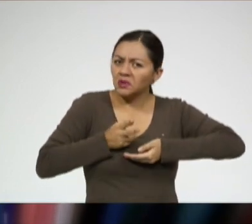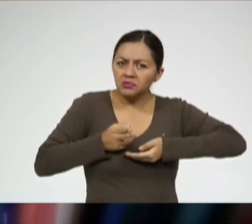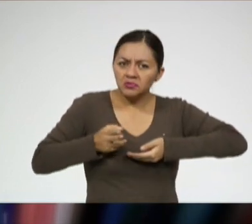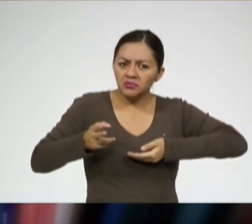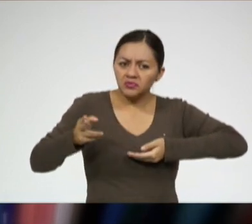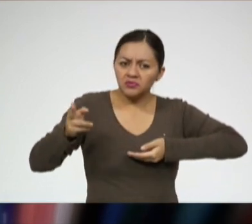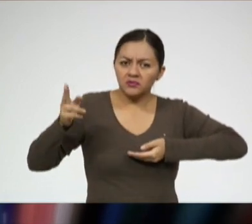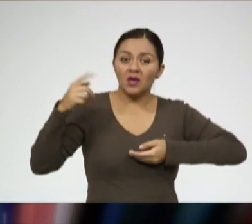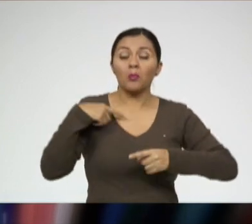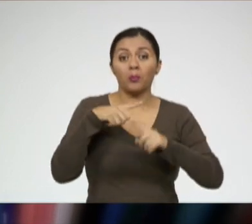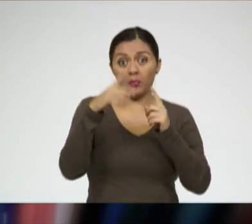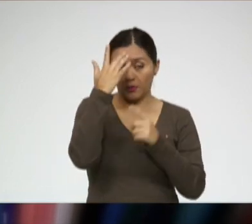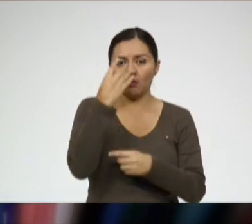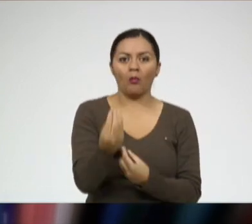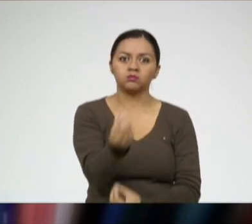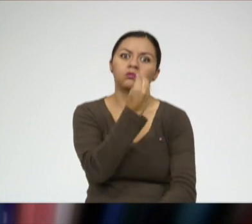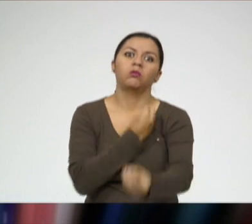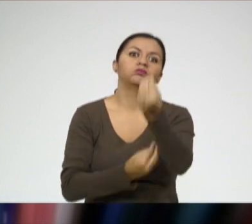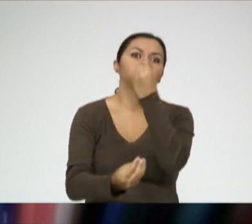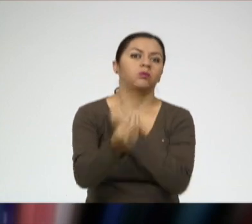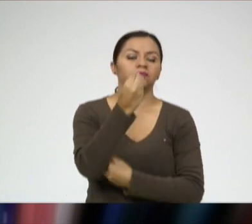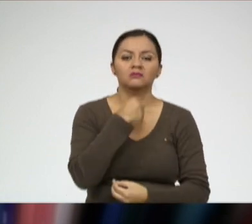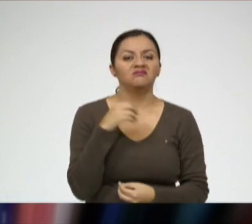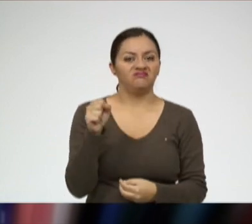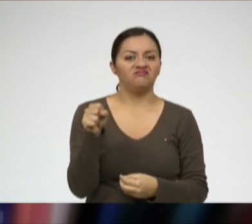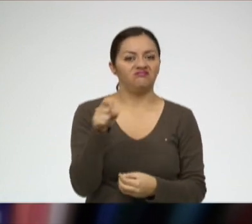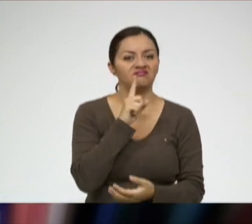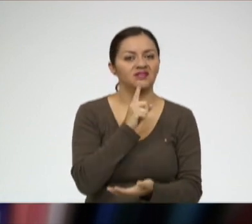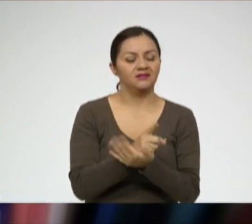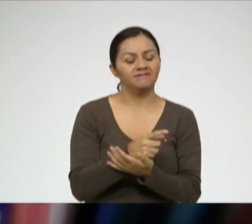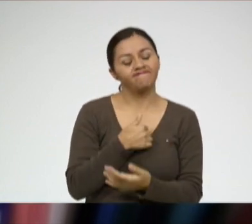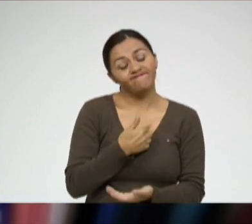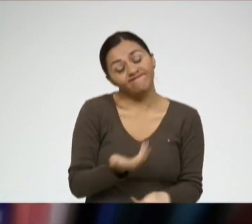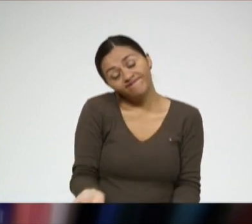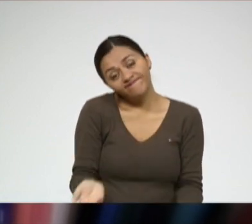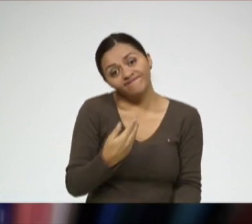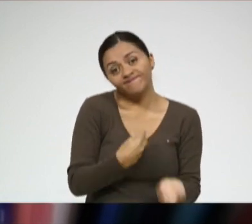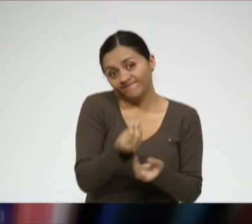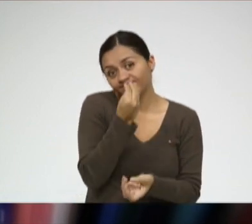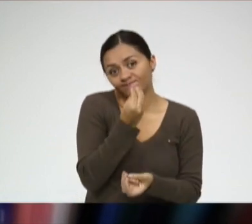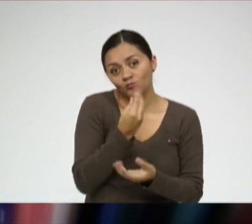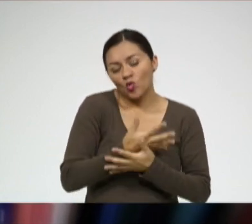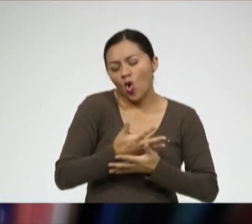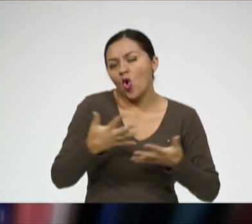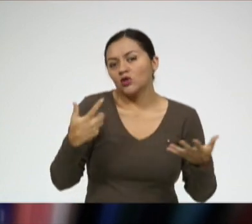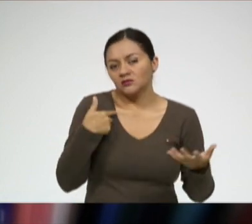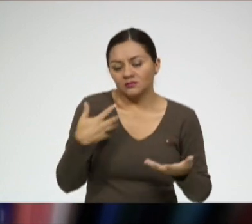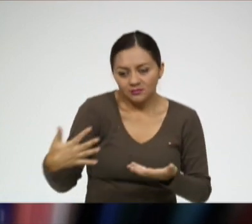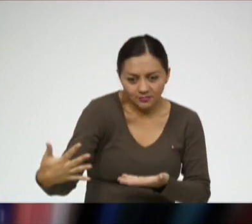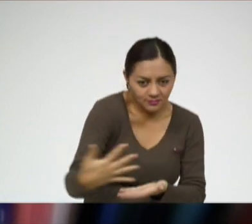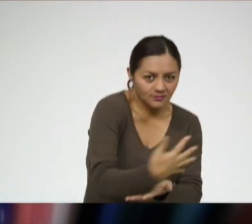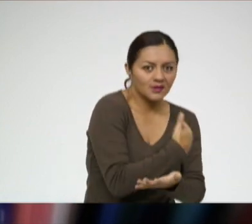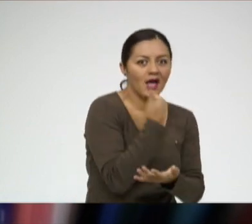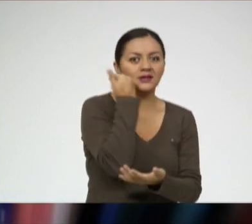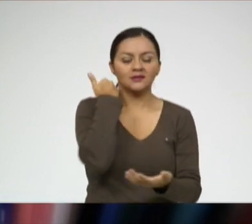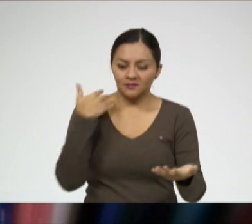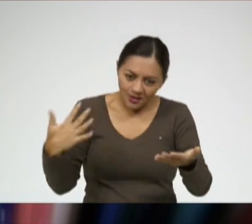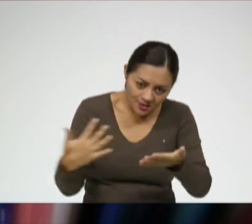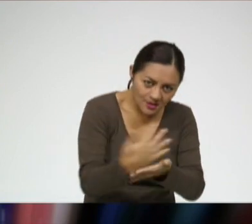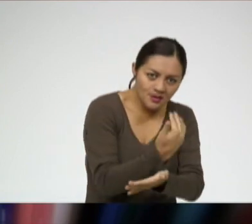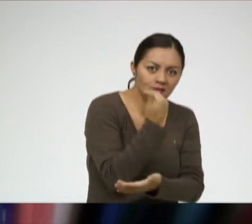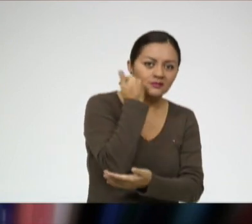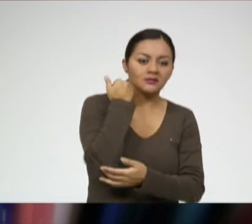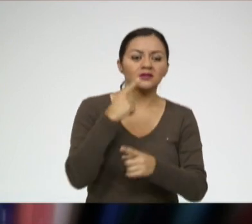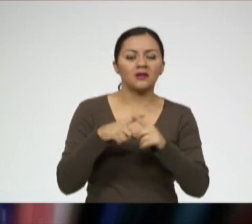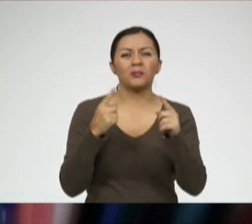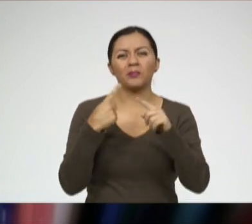así gordita porque yo como. Yo sí como mucho, sinceramente. Yo sí como mucho. Por eso me he tenido este peso, pero no me he hecho